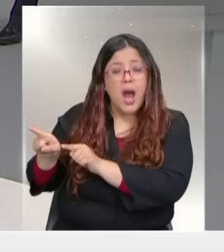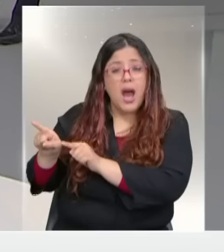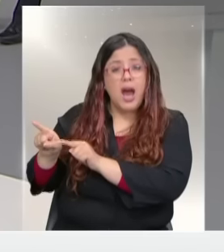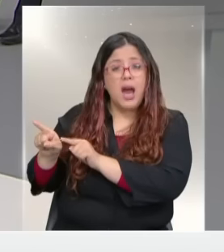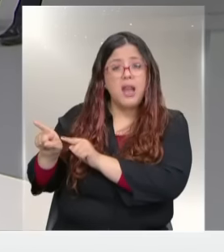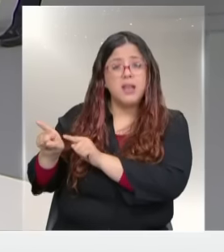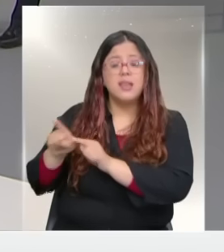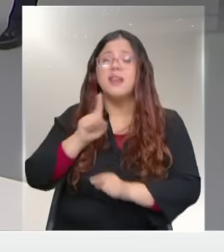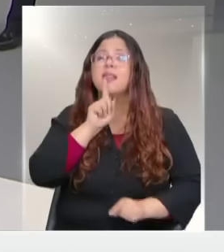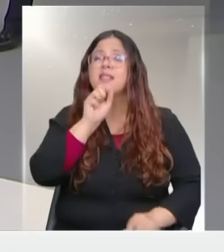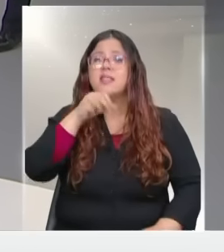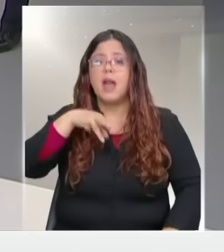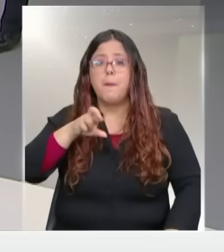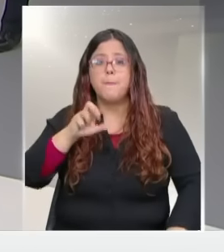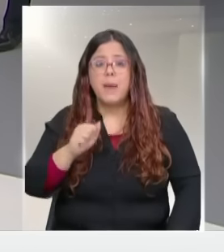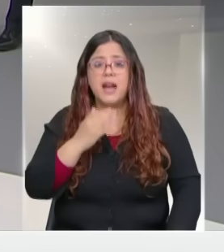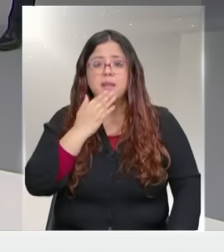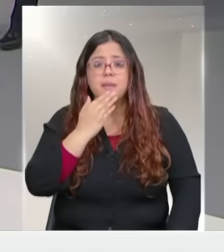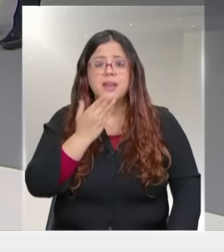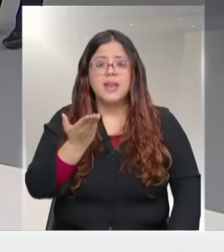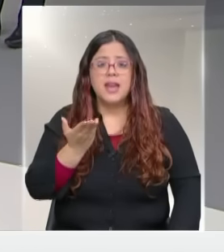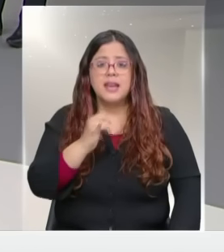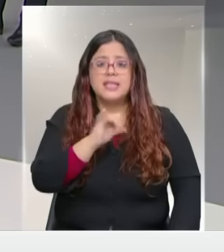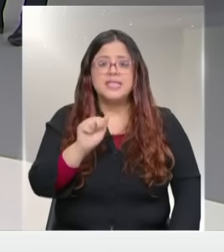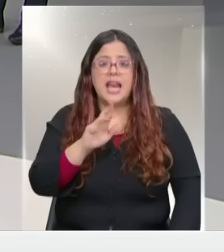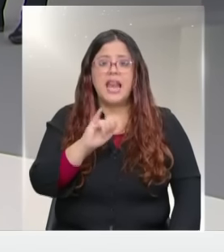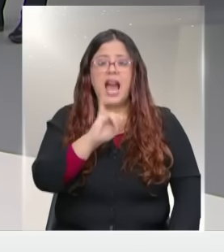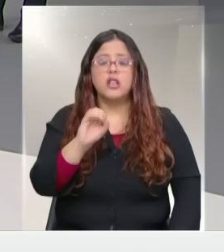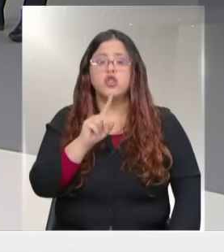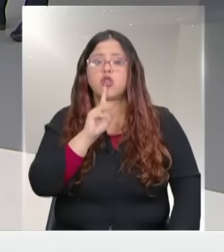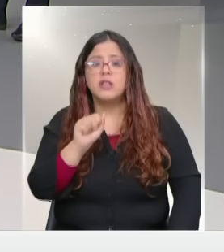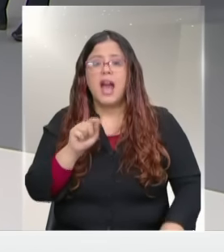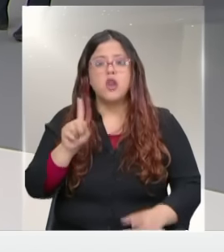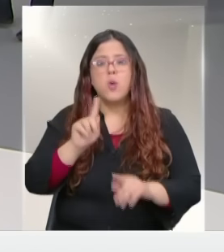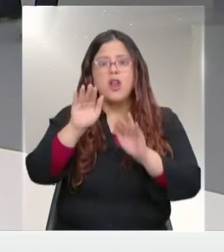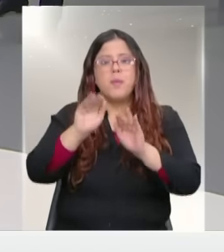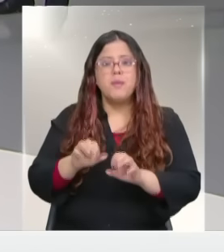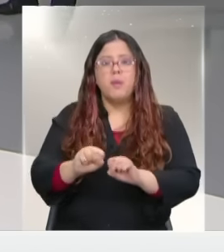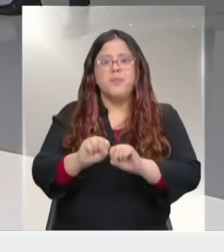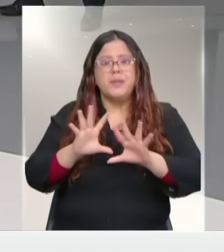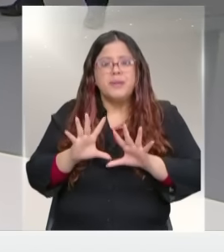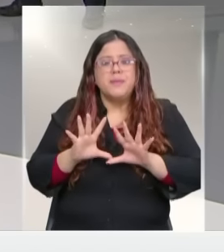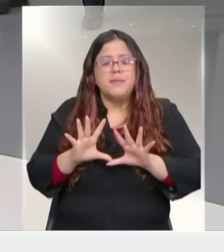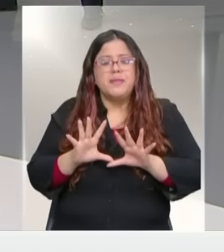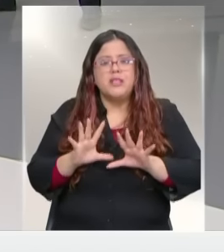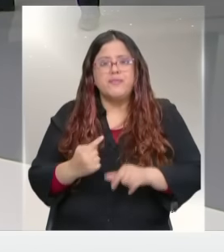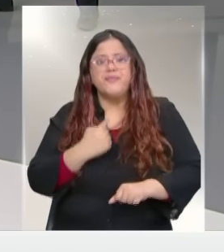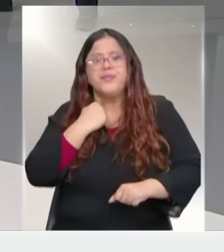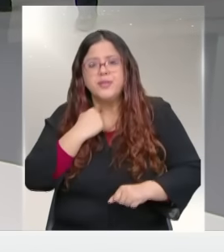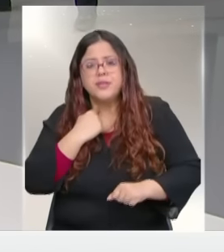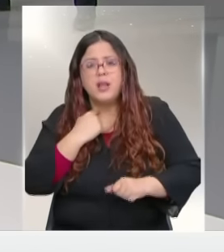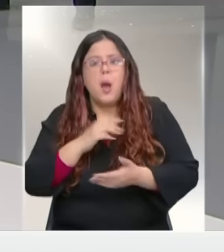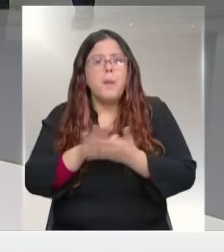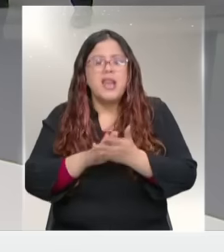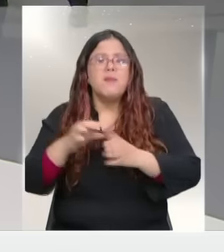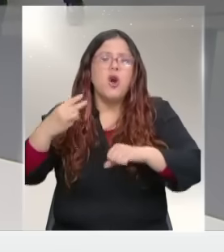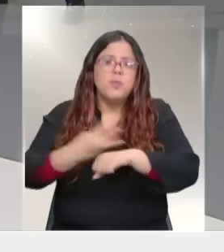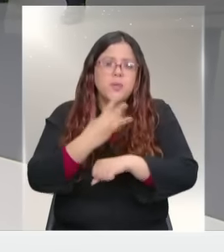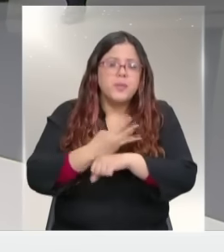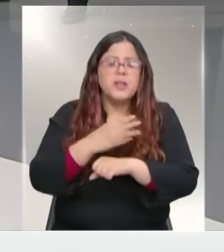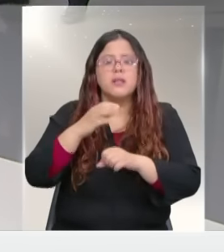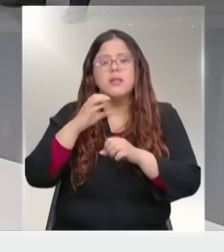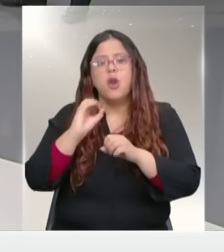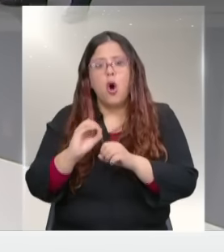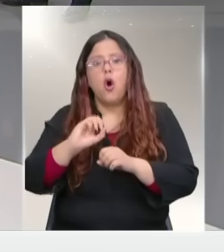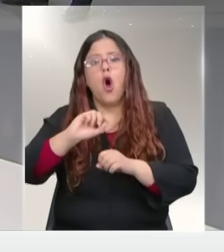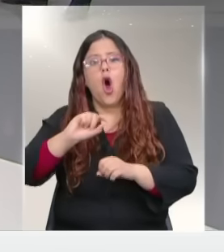tenemos entre Tampa y Sarasota es una zona que no ha tenido el impacto, como si lo ha tenido Miami o en la zona del Golfo de México con New Orleans,